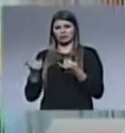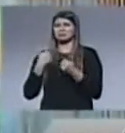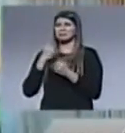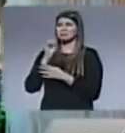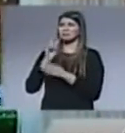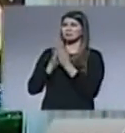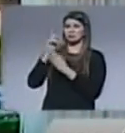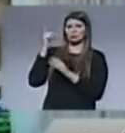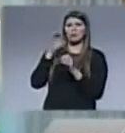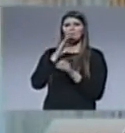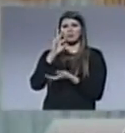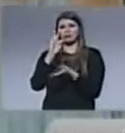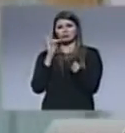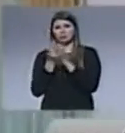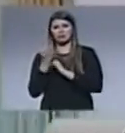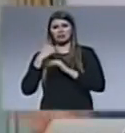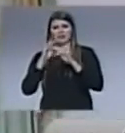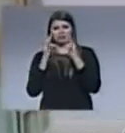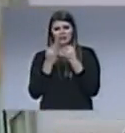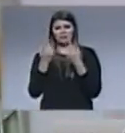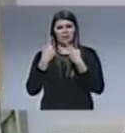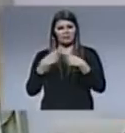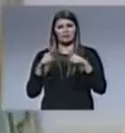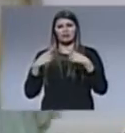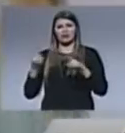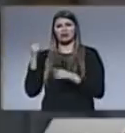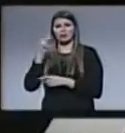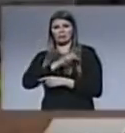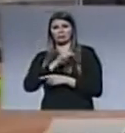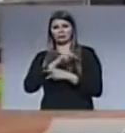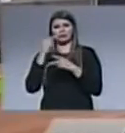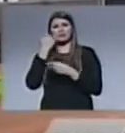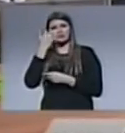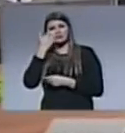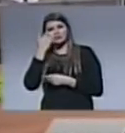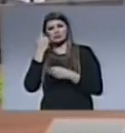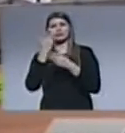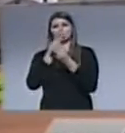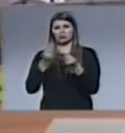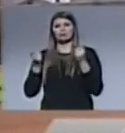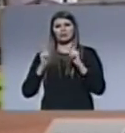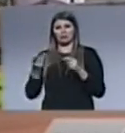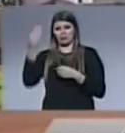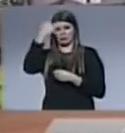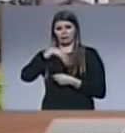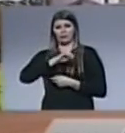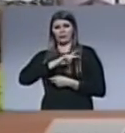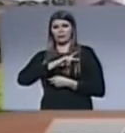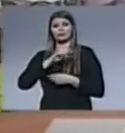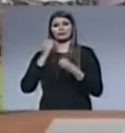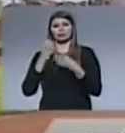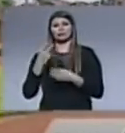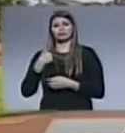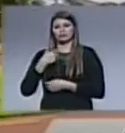manifestarse ya sea para curación o liberación, no solo en la gente a quien ministraba, sino también en su propia persona. Toda esa